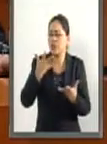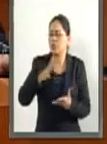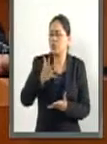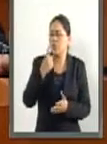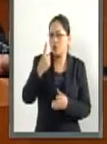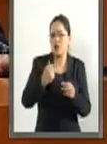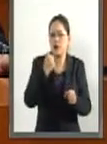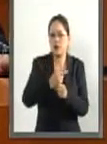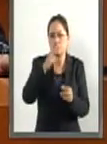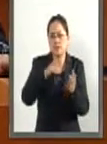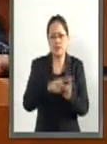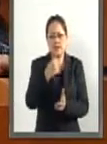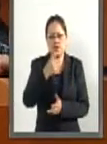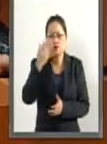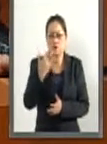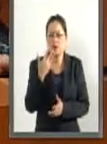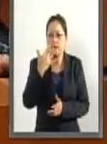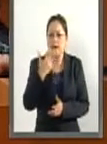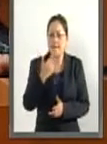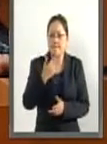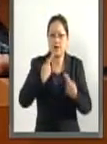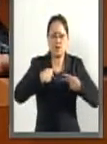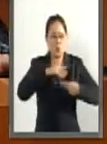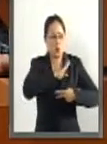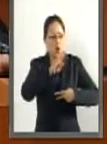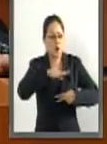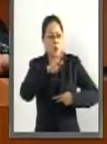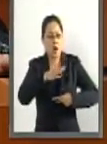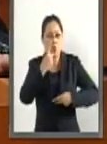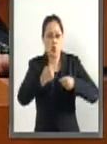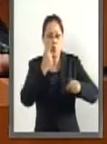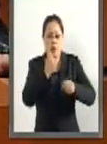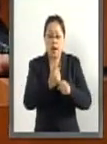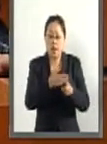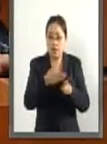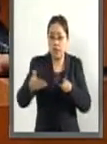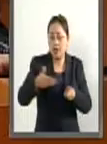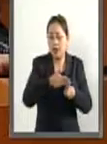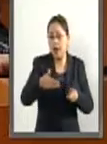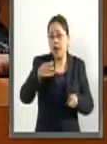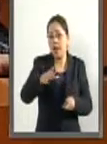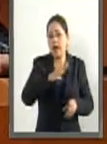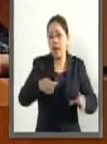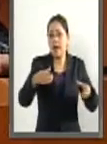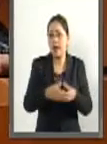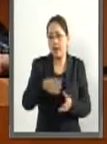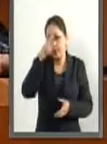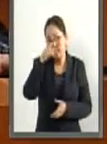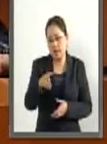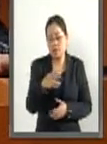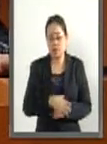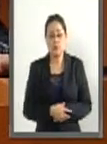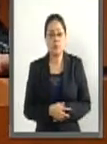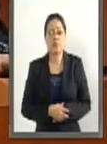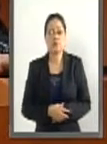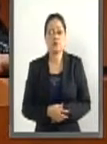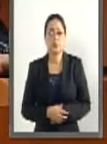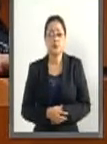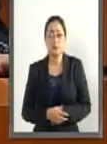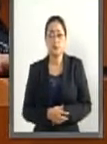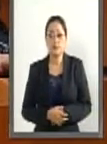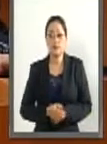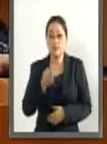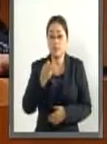.150 muertes por cáncer infantil en la última década, siendo esta una de las